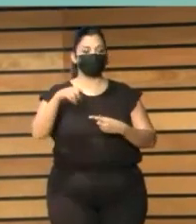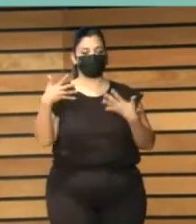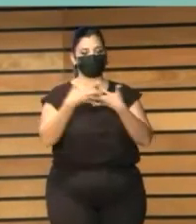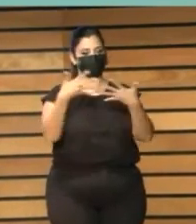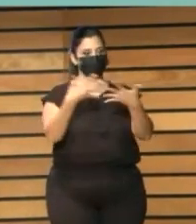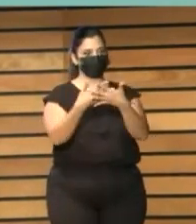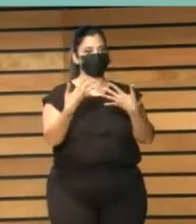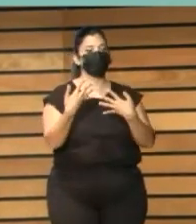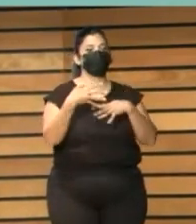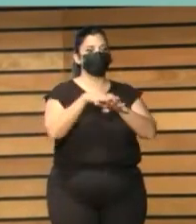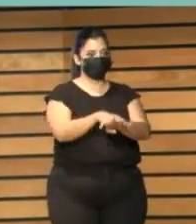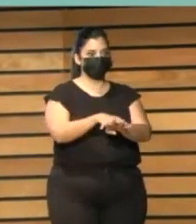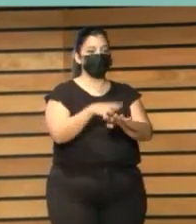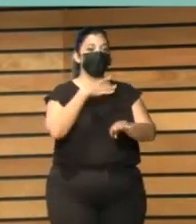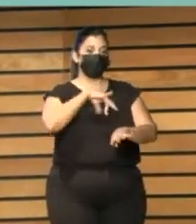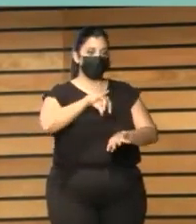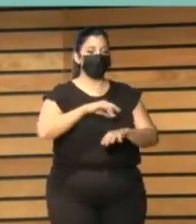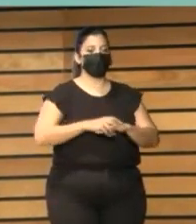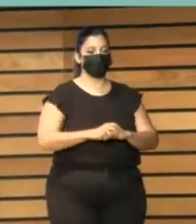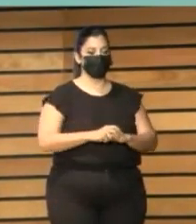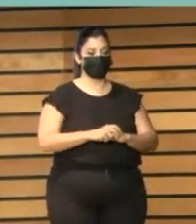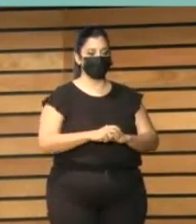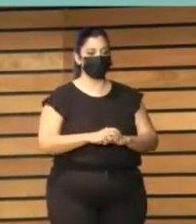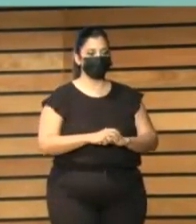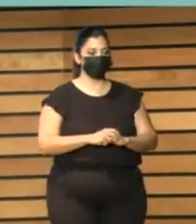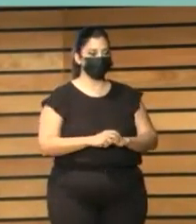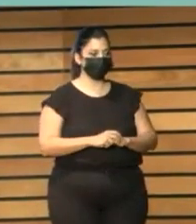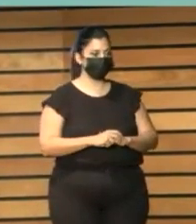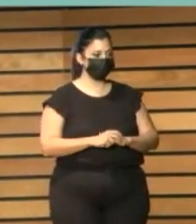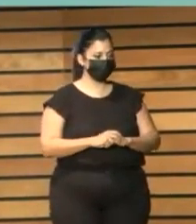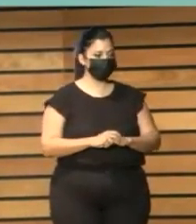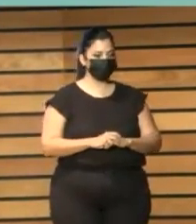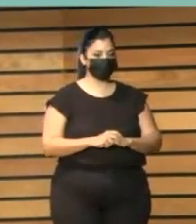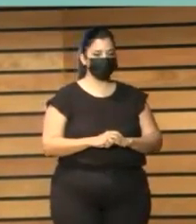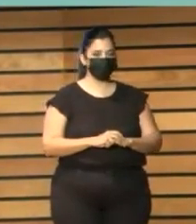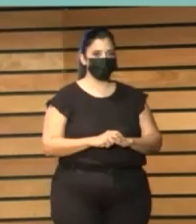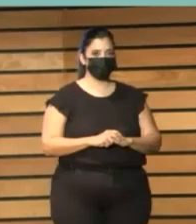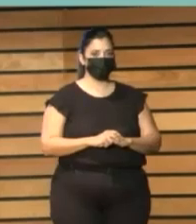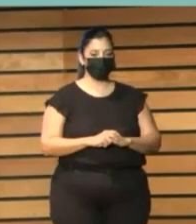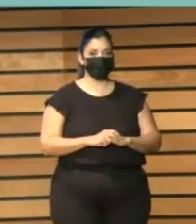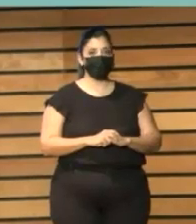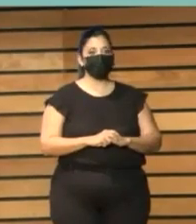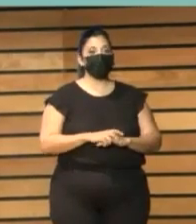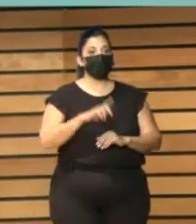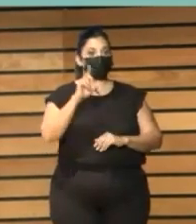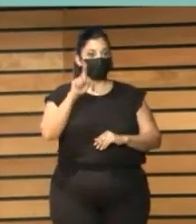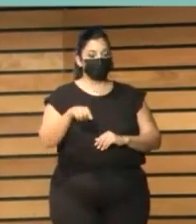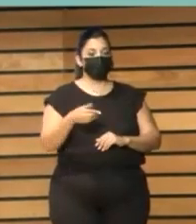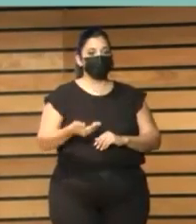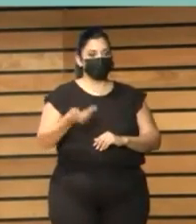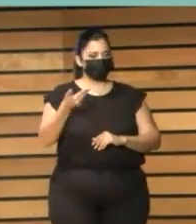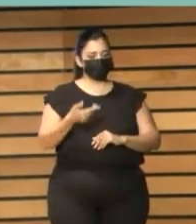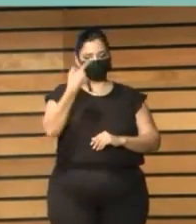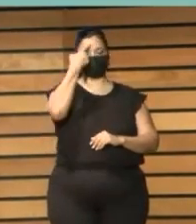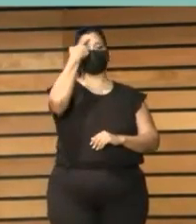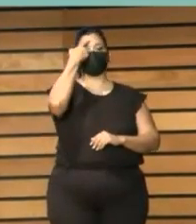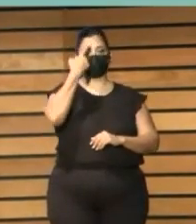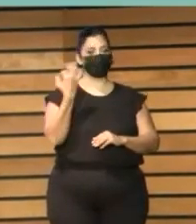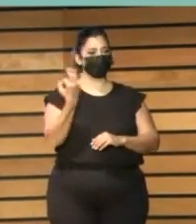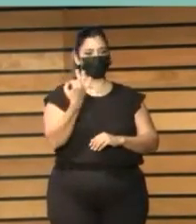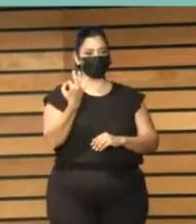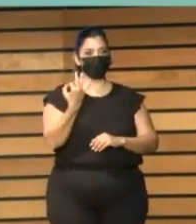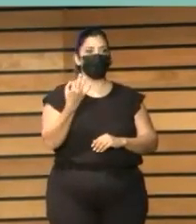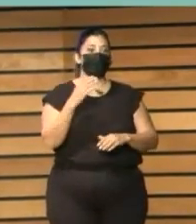allá de los aspectos instrumentales de la competencia, y teniendo en cuenta que la competencia digital es una capacidad